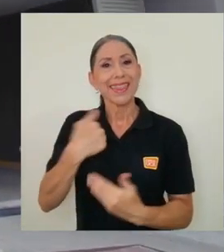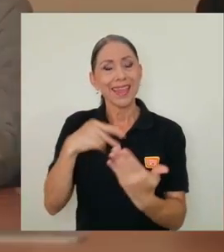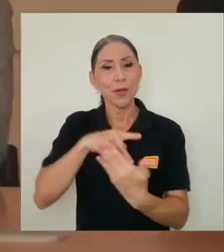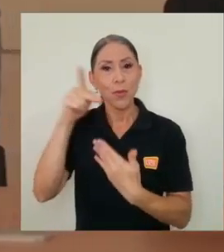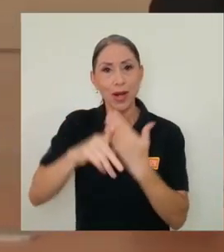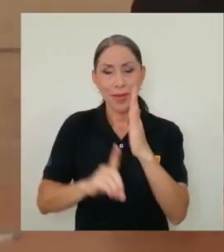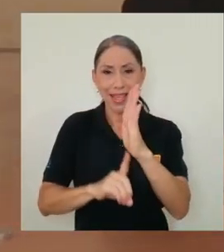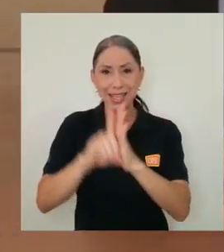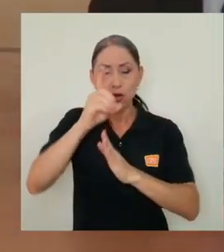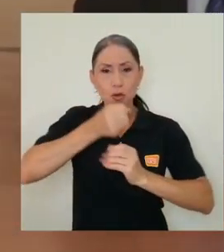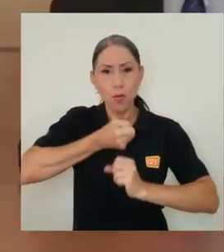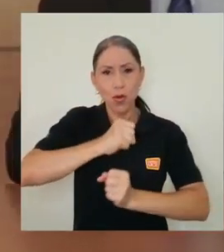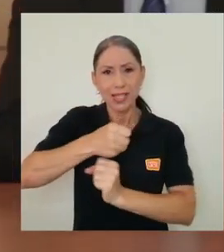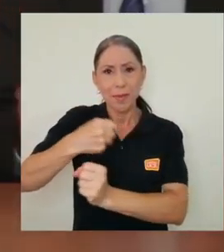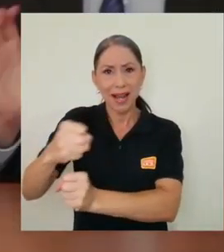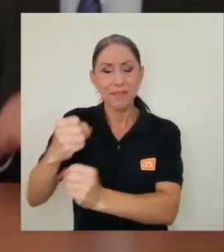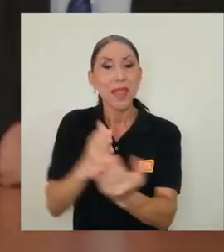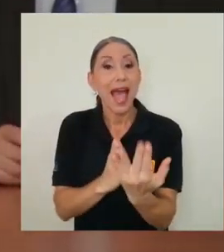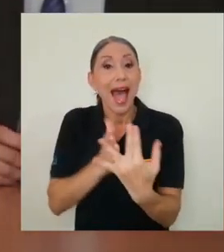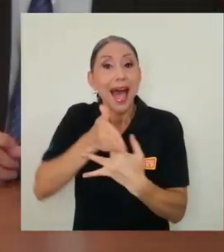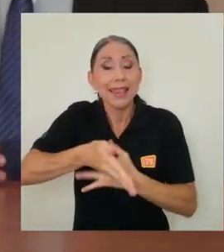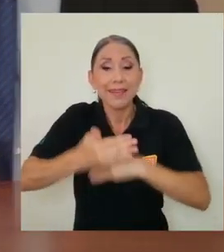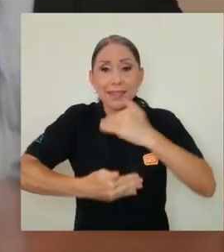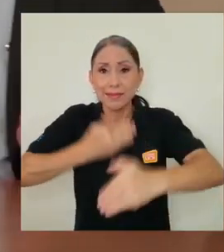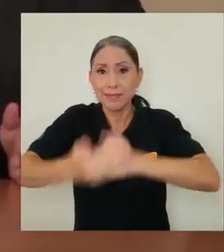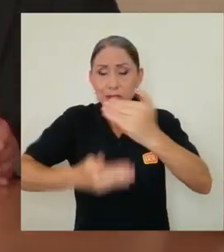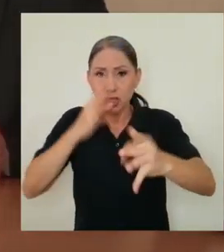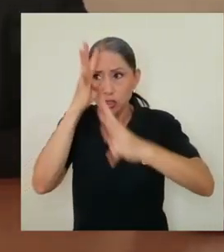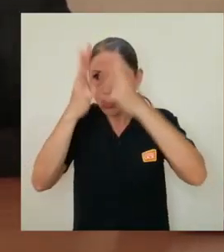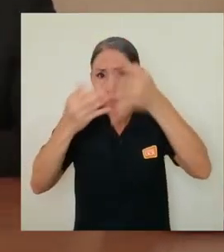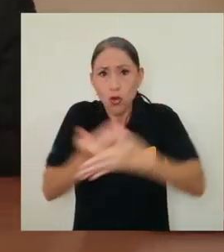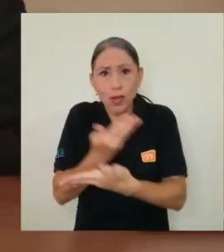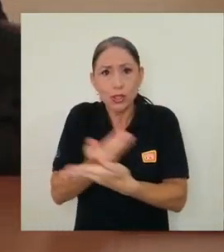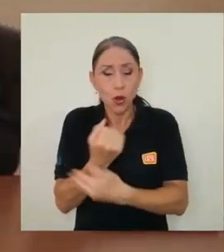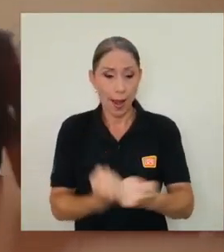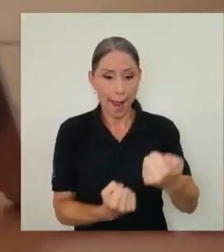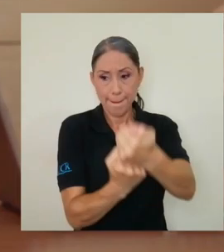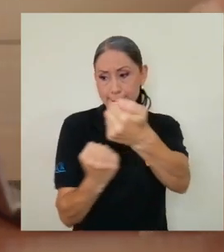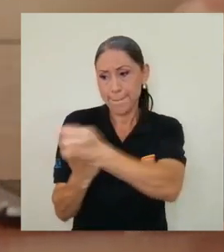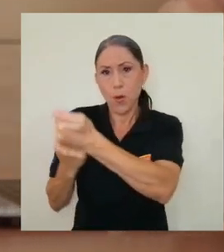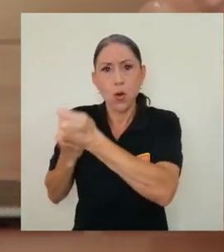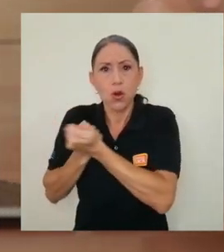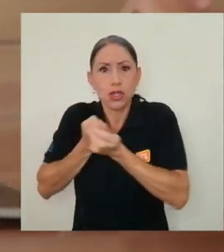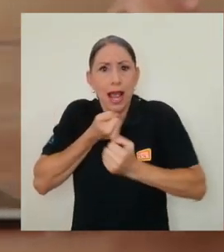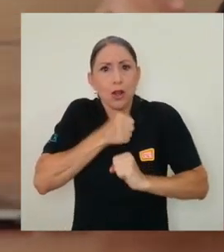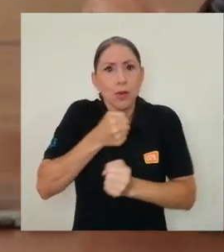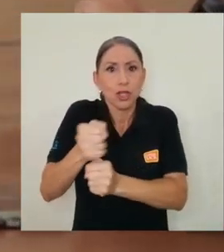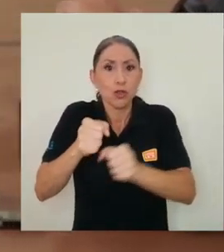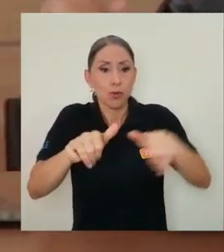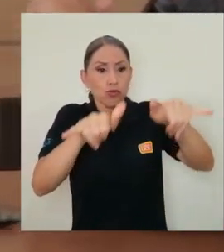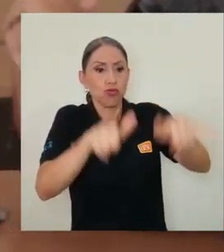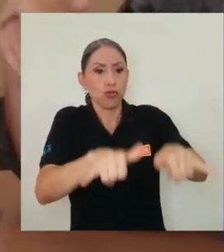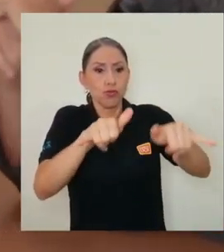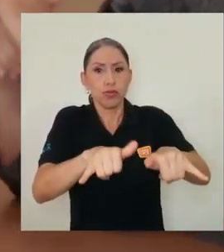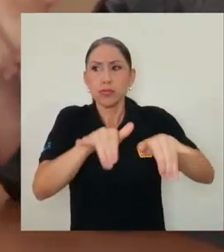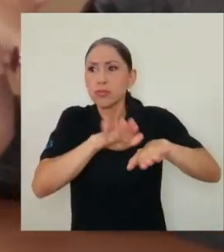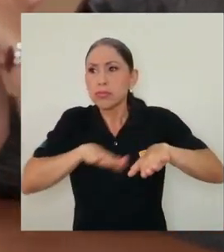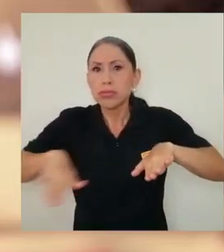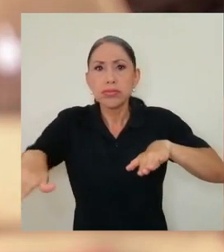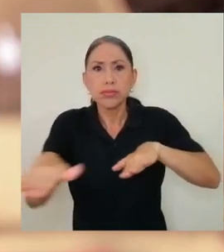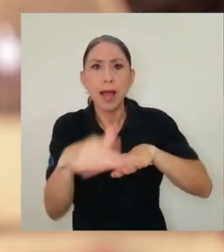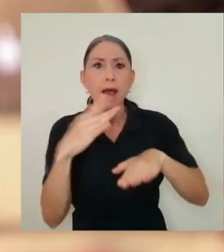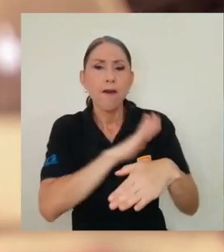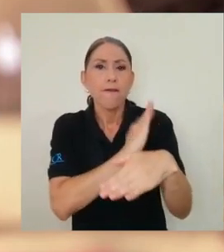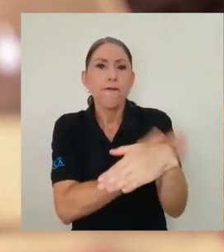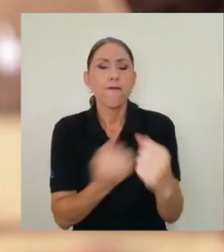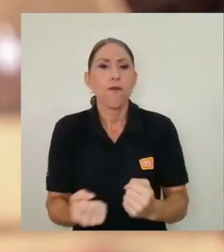programa de desarrollo municipal, el cual, a través de procesos de innovación, apoya a los municipios en el desarrollo local y territorial con el fin de